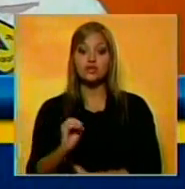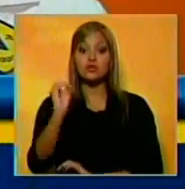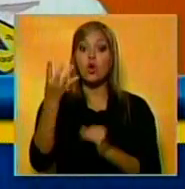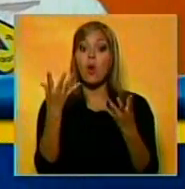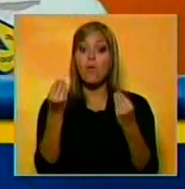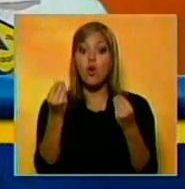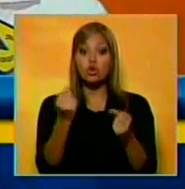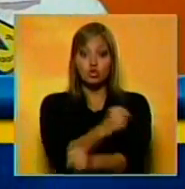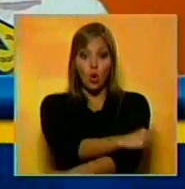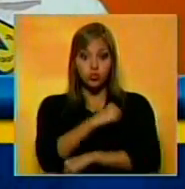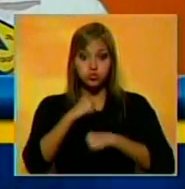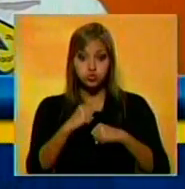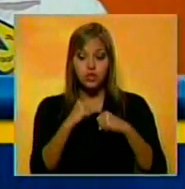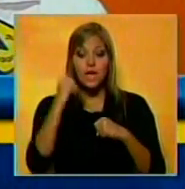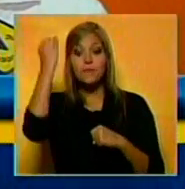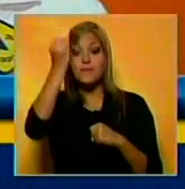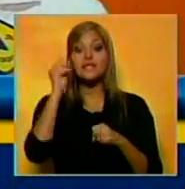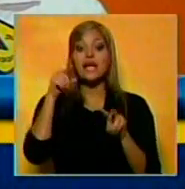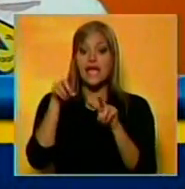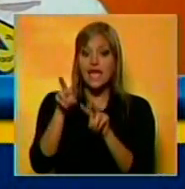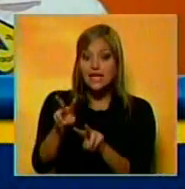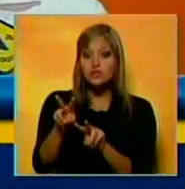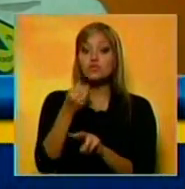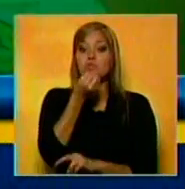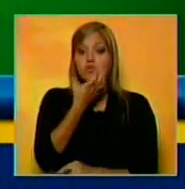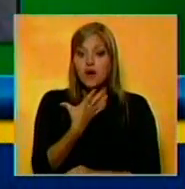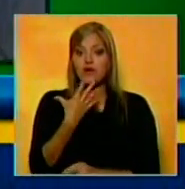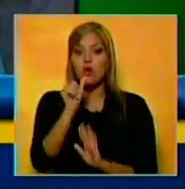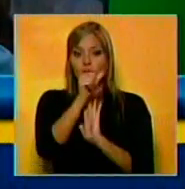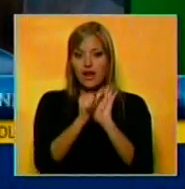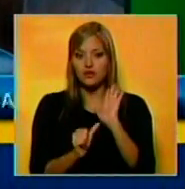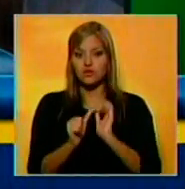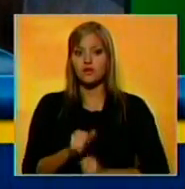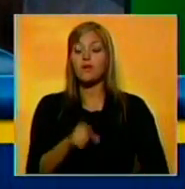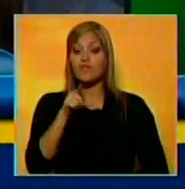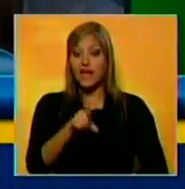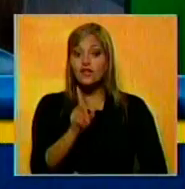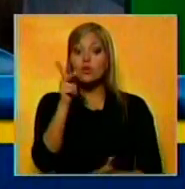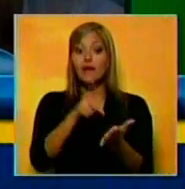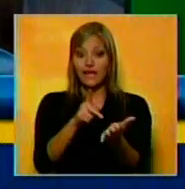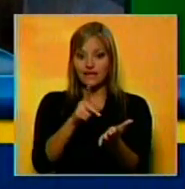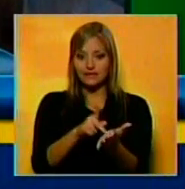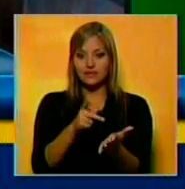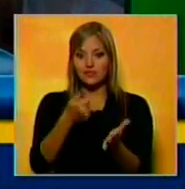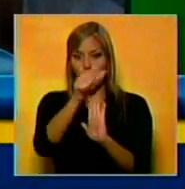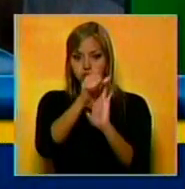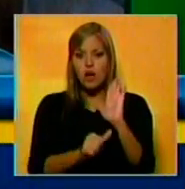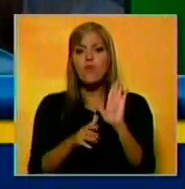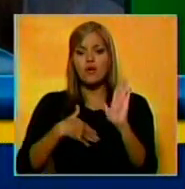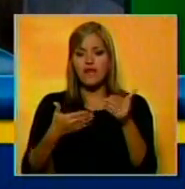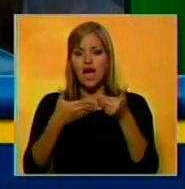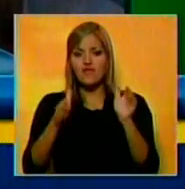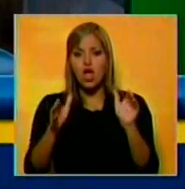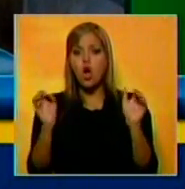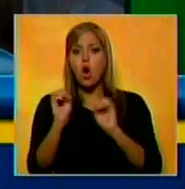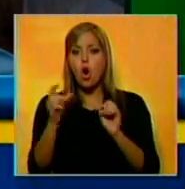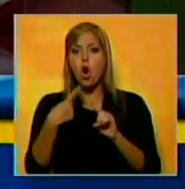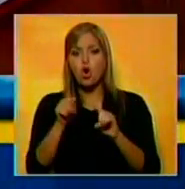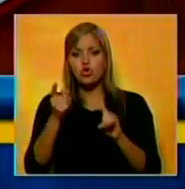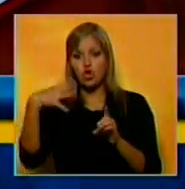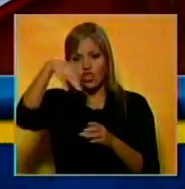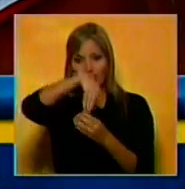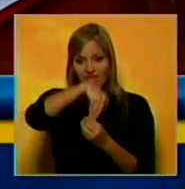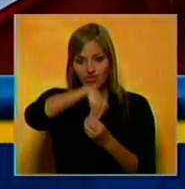de peso se considera una cirugía exitosa. Este tipo de intervención se puede hacer por vía abierta o laparoscópica.